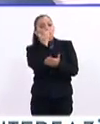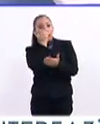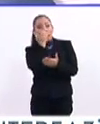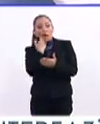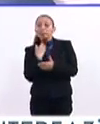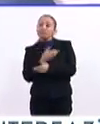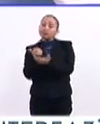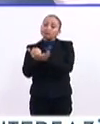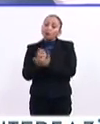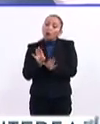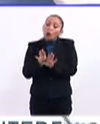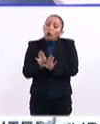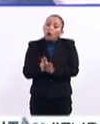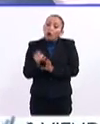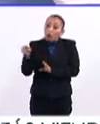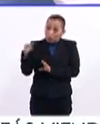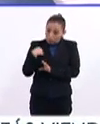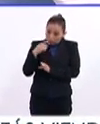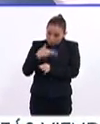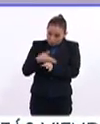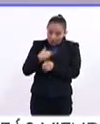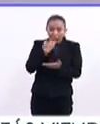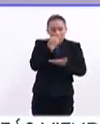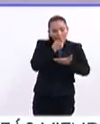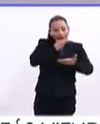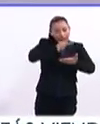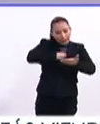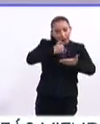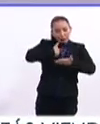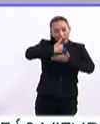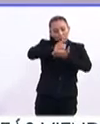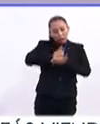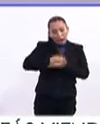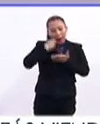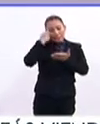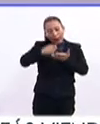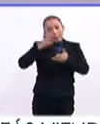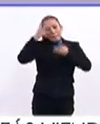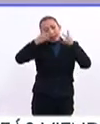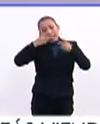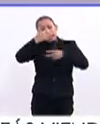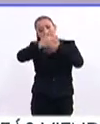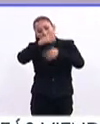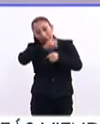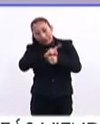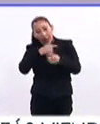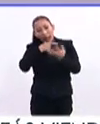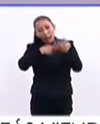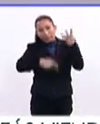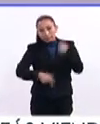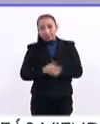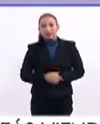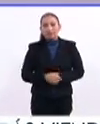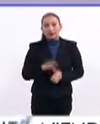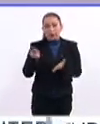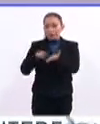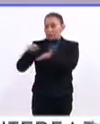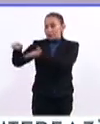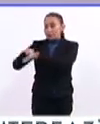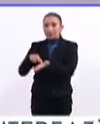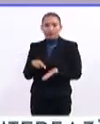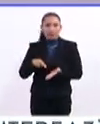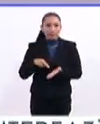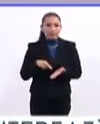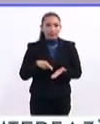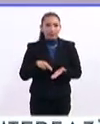que te dé la solución y ahora tú lo anotas. Dijo la escuela que me va a visitar en 15 días, la, la. Que al final de cuentas es